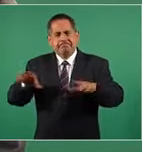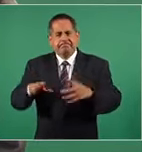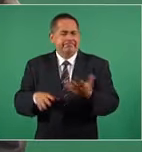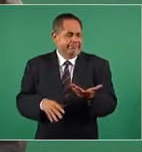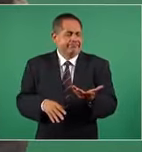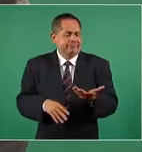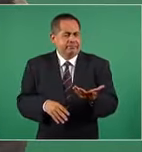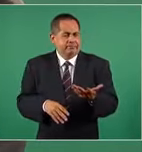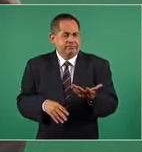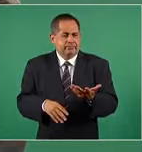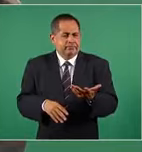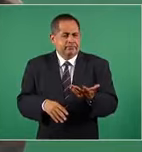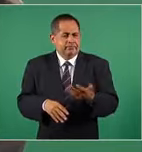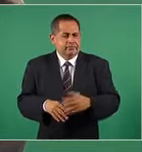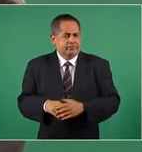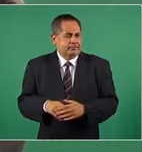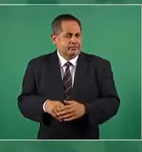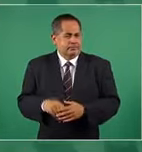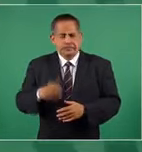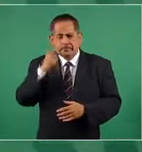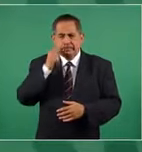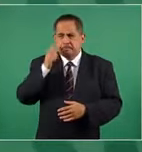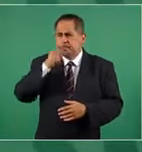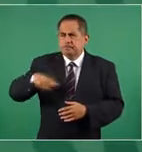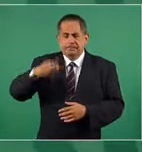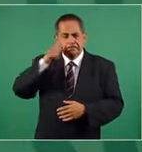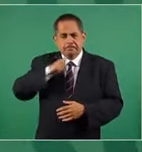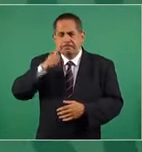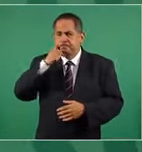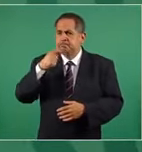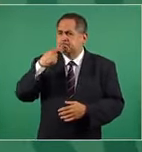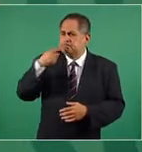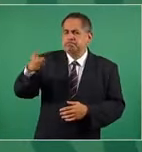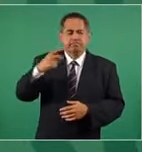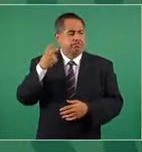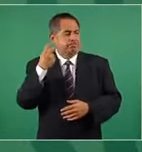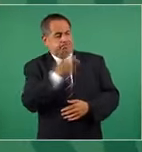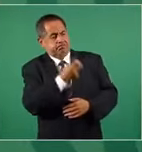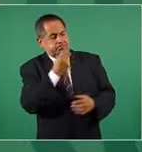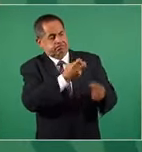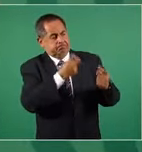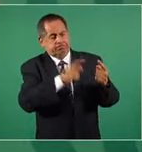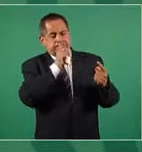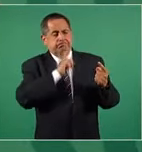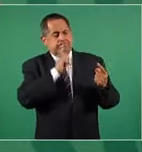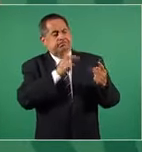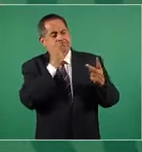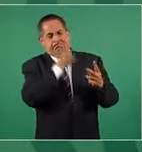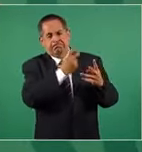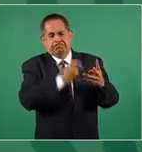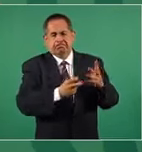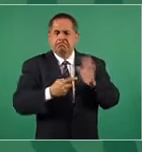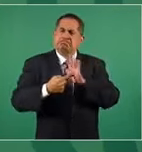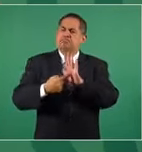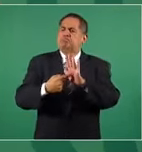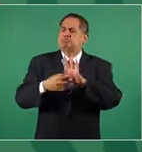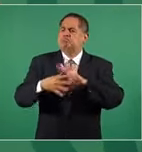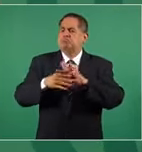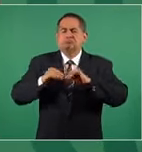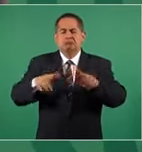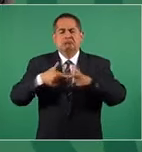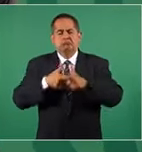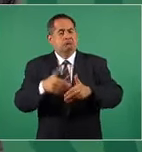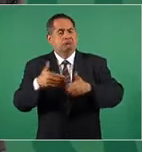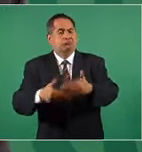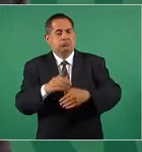y estar siempre denunciando las mentiras y lo vamos a seguir haciendo. Hay